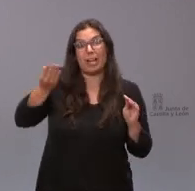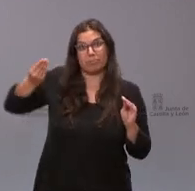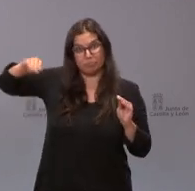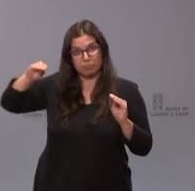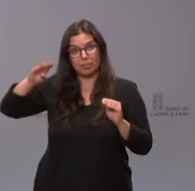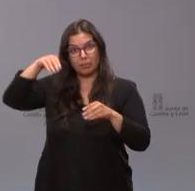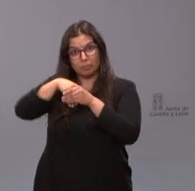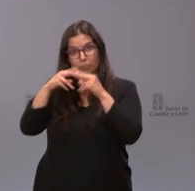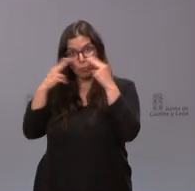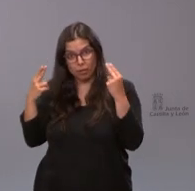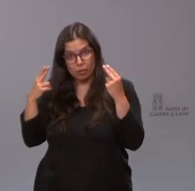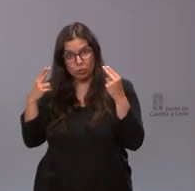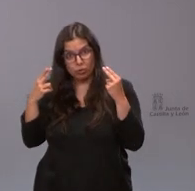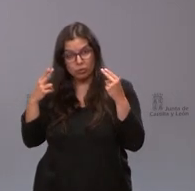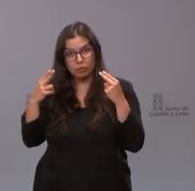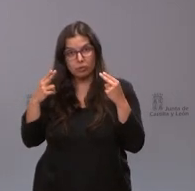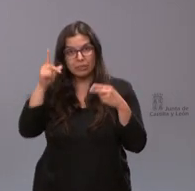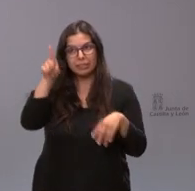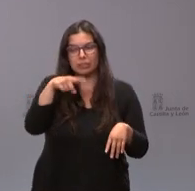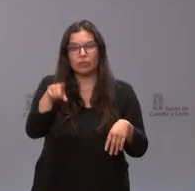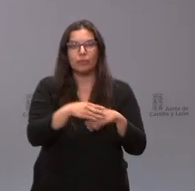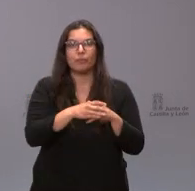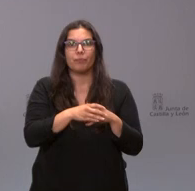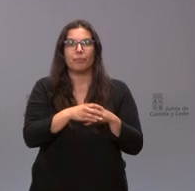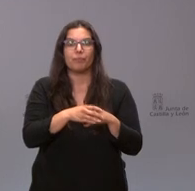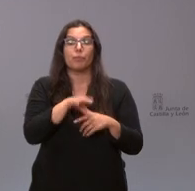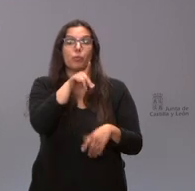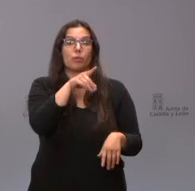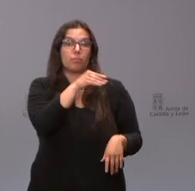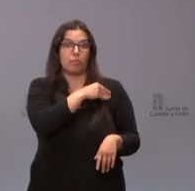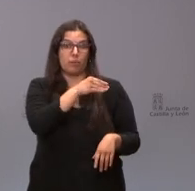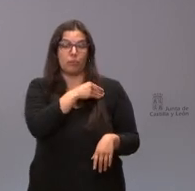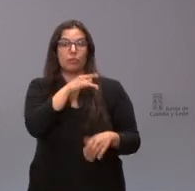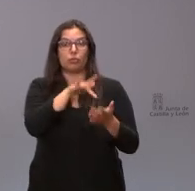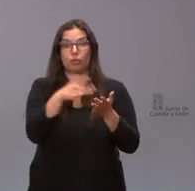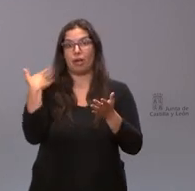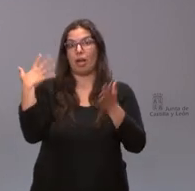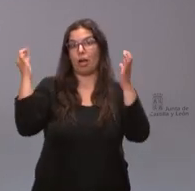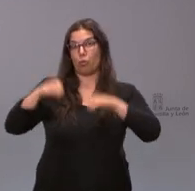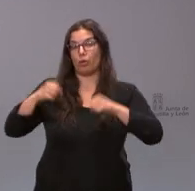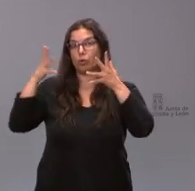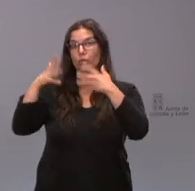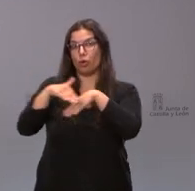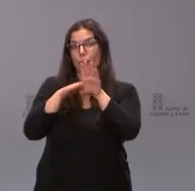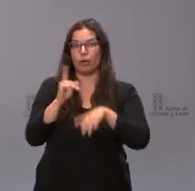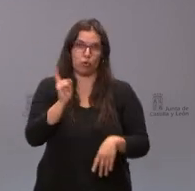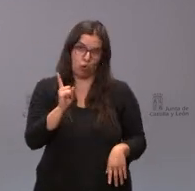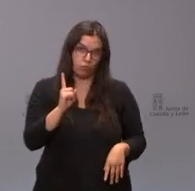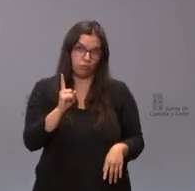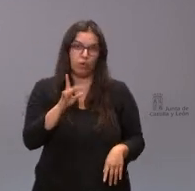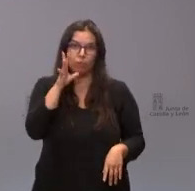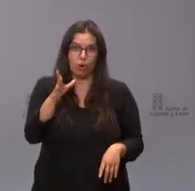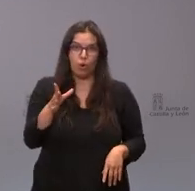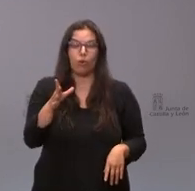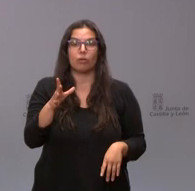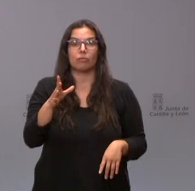si esa es la pregunta usted me preguntaba si había ido a un acuerdo del Consejo de Gobierno no porque lógicamente los acuerdos del